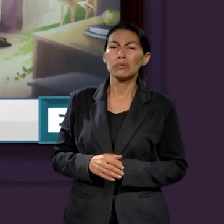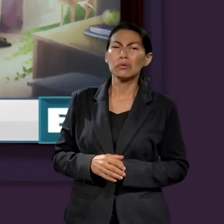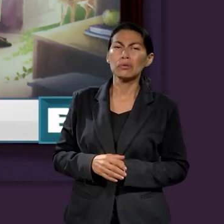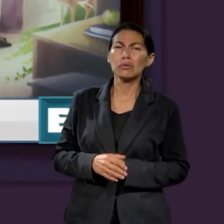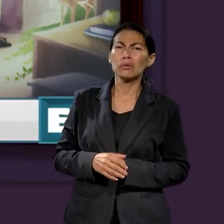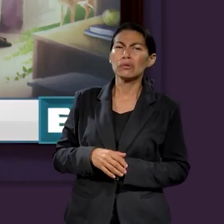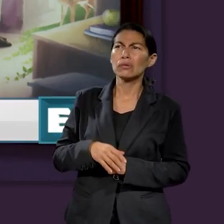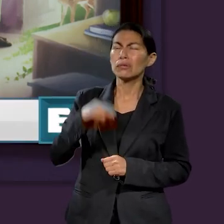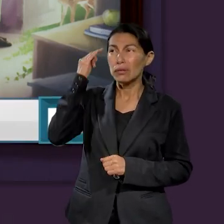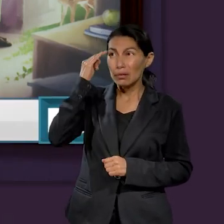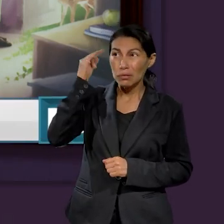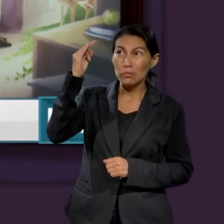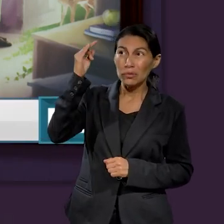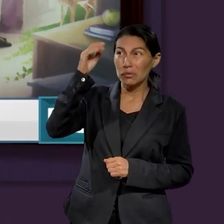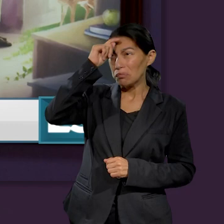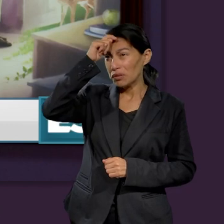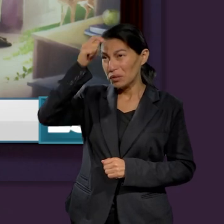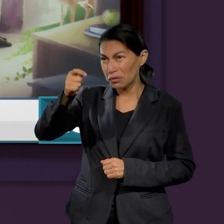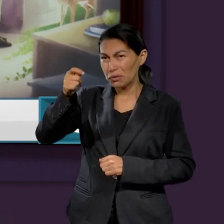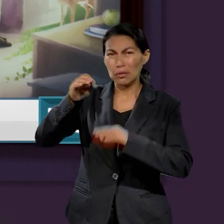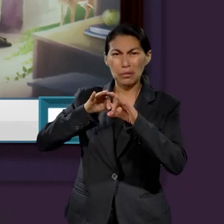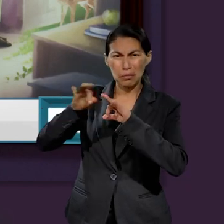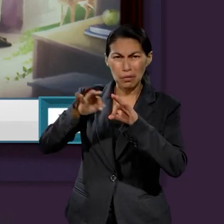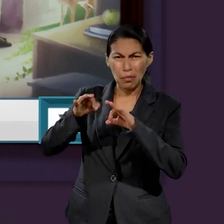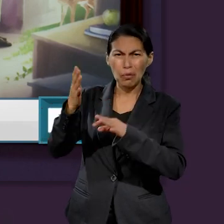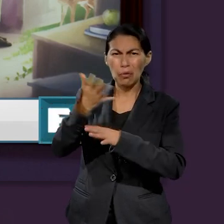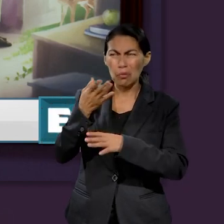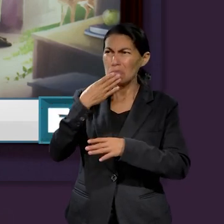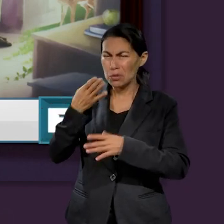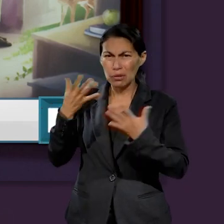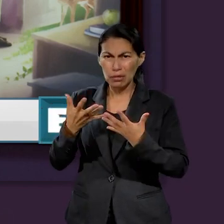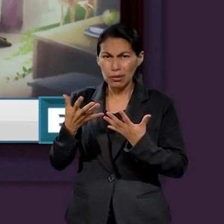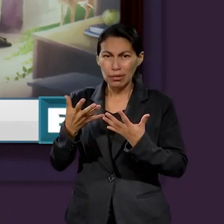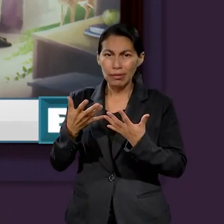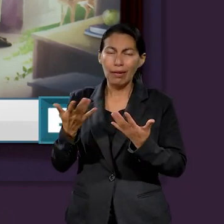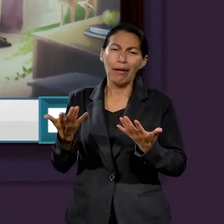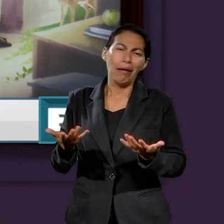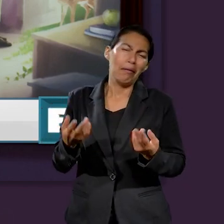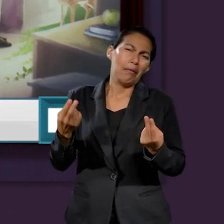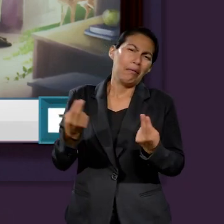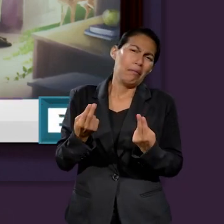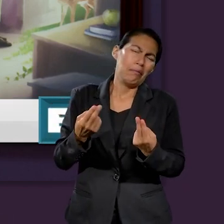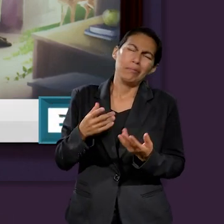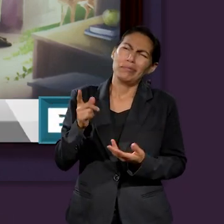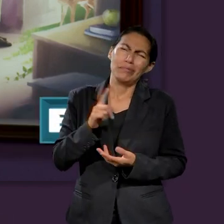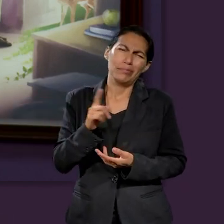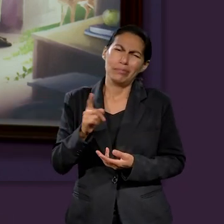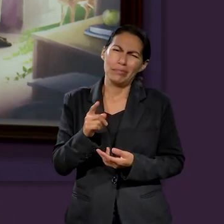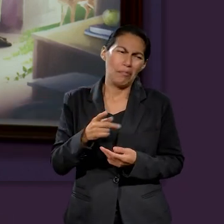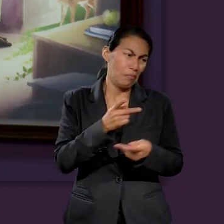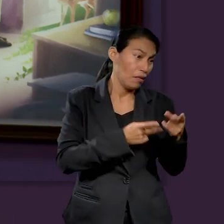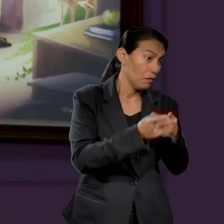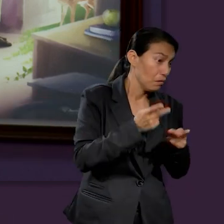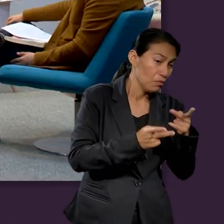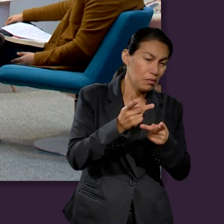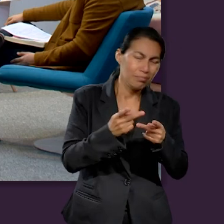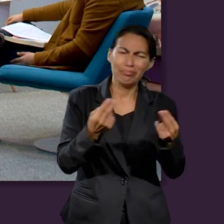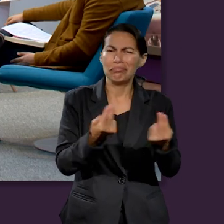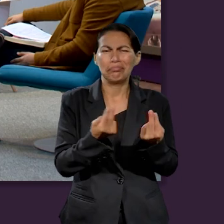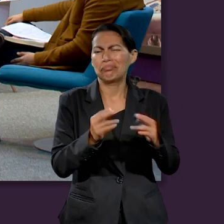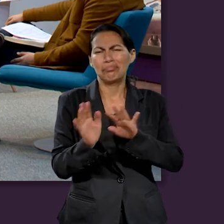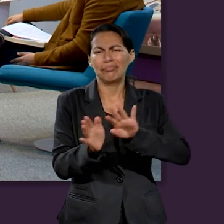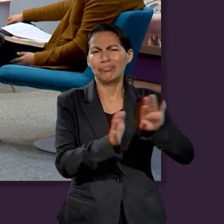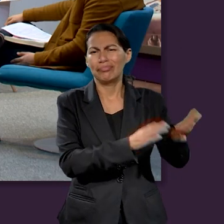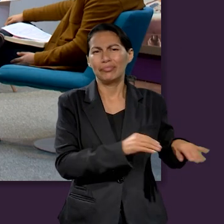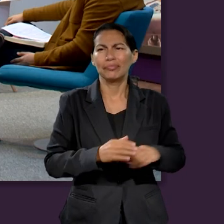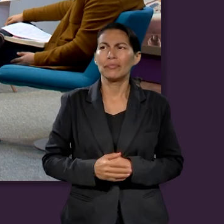las bendiciones, el tiempo, nuestro trabajo, pues no nos vamos a ver en esa necesidad tal vez de pedir un préstamo. Confiar en las